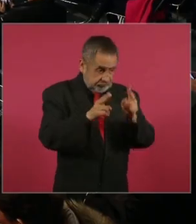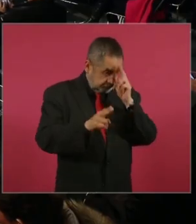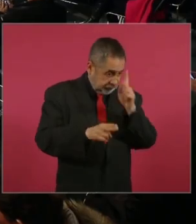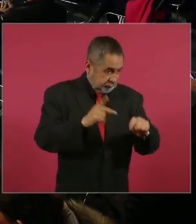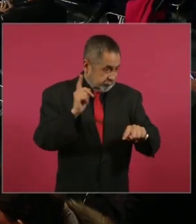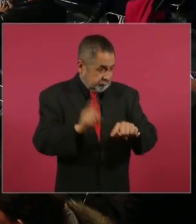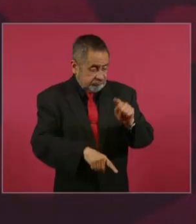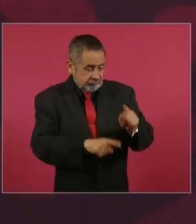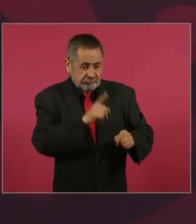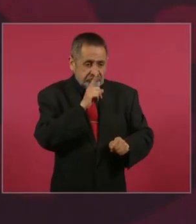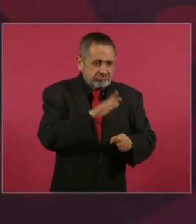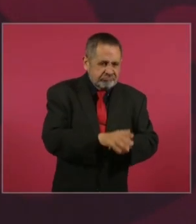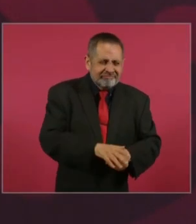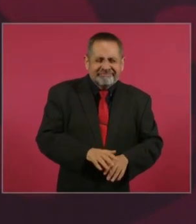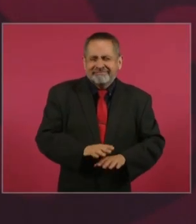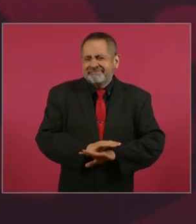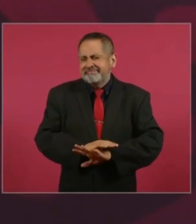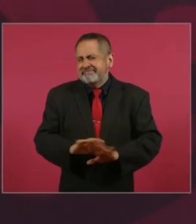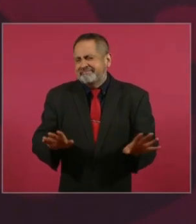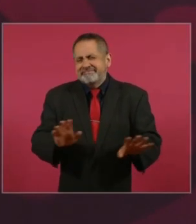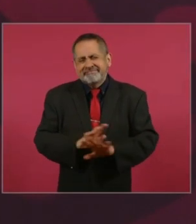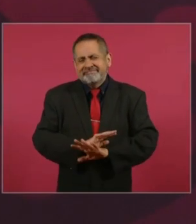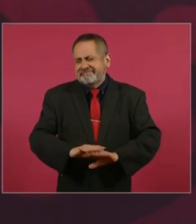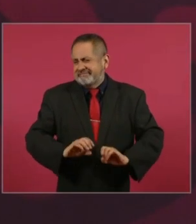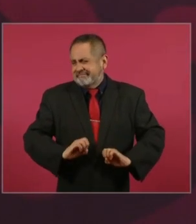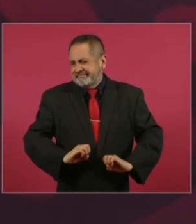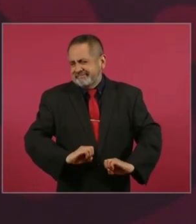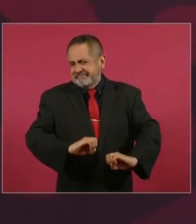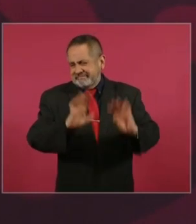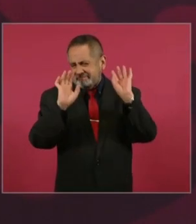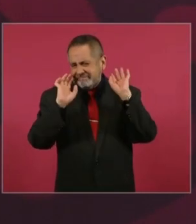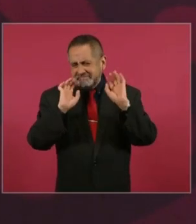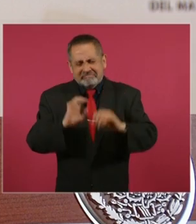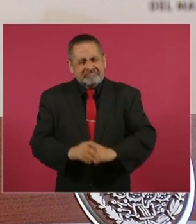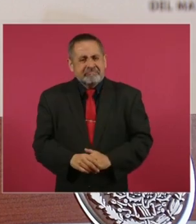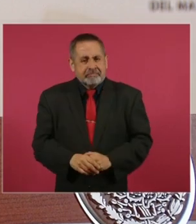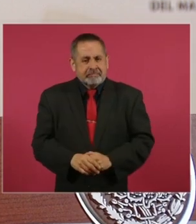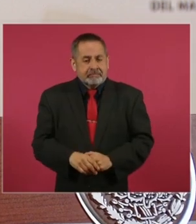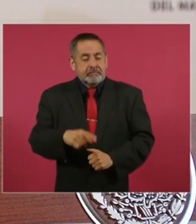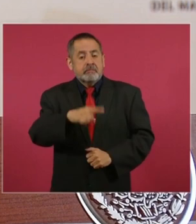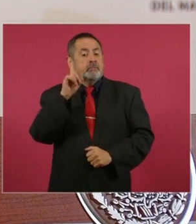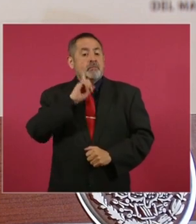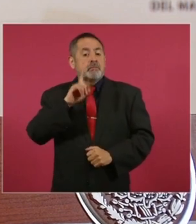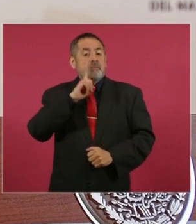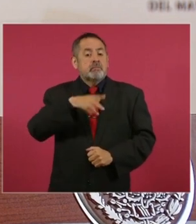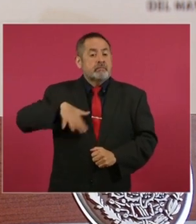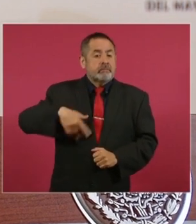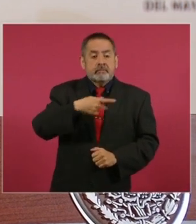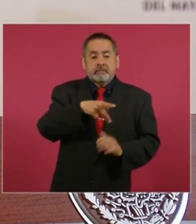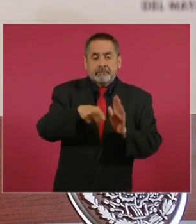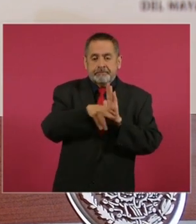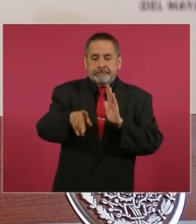a nadie. Lo de la periodista